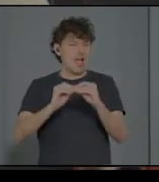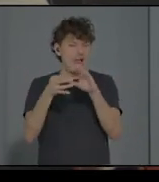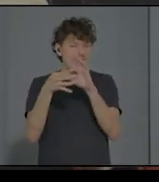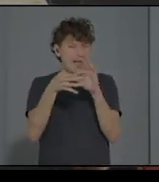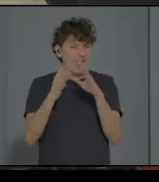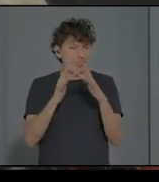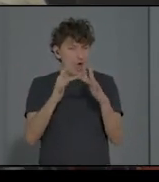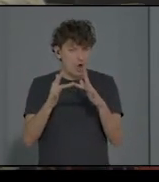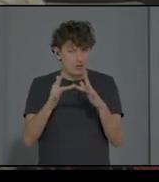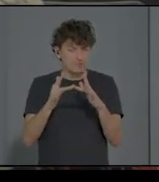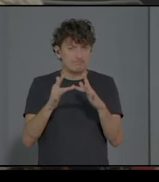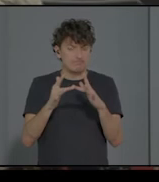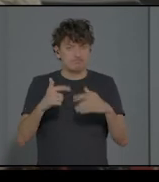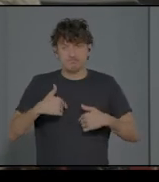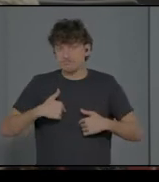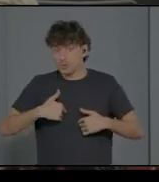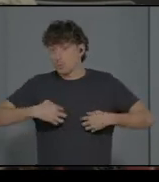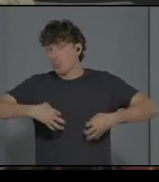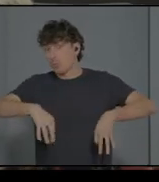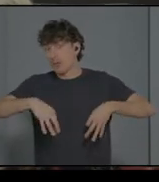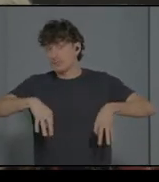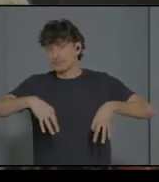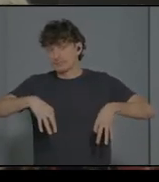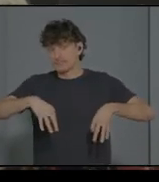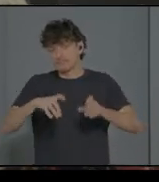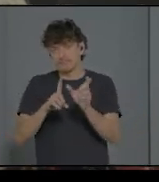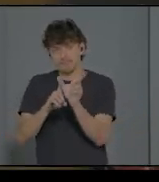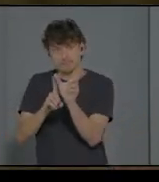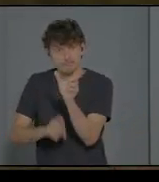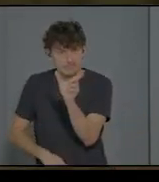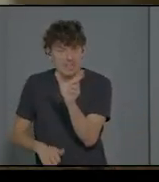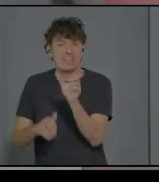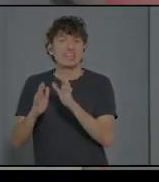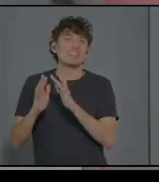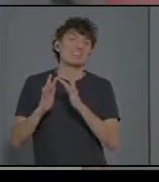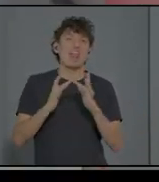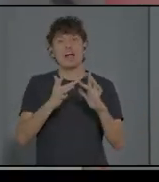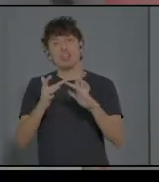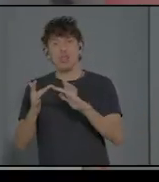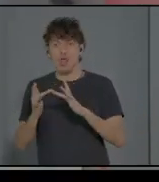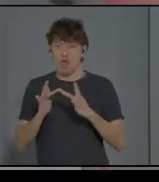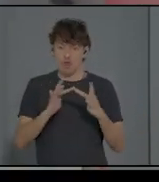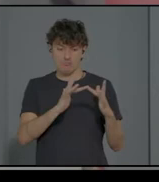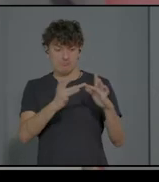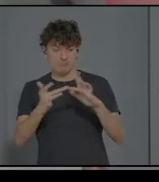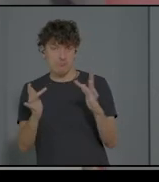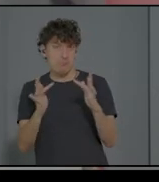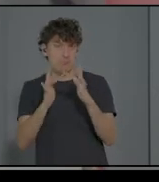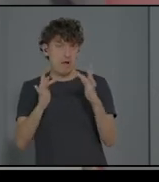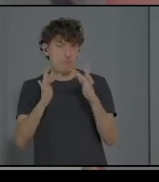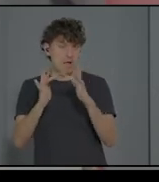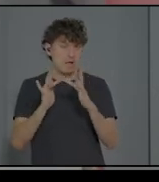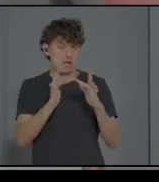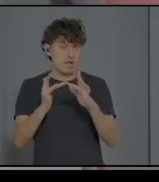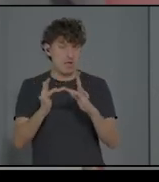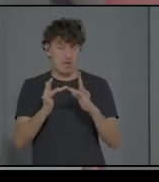utilizo más el término interacción y relación y tienen un papel fundamental básico en